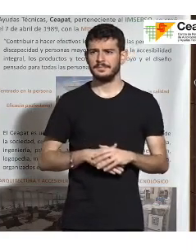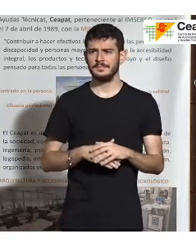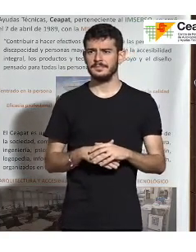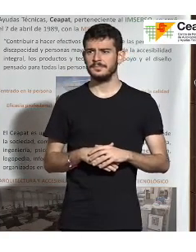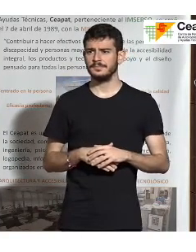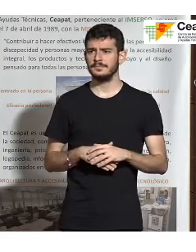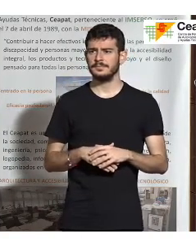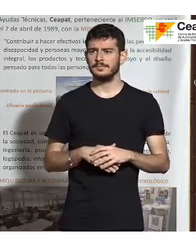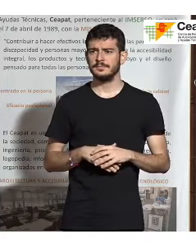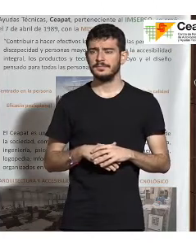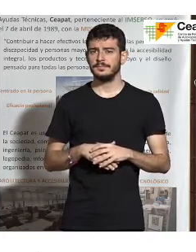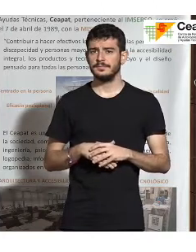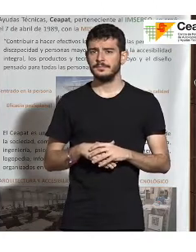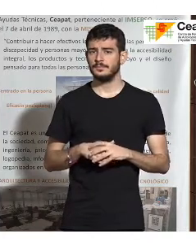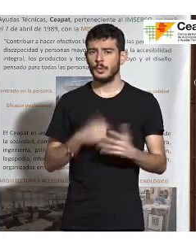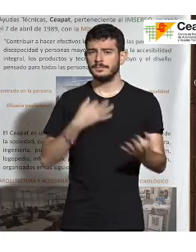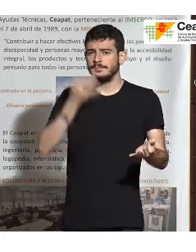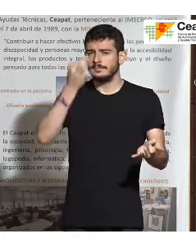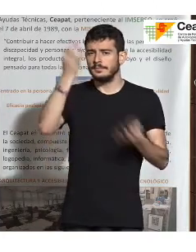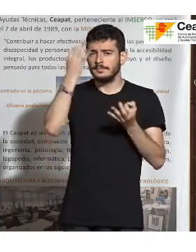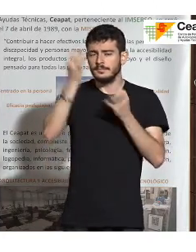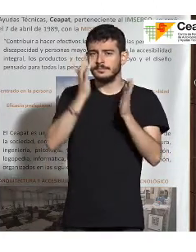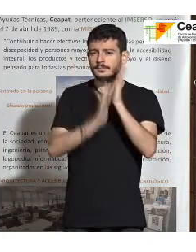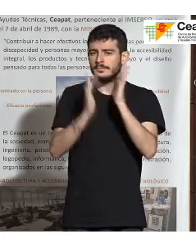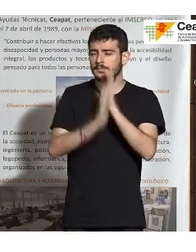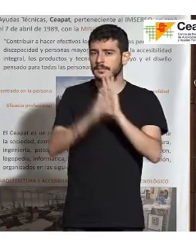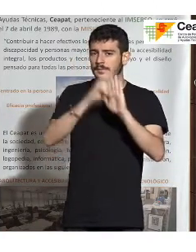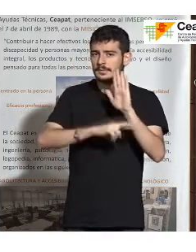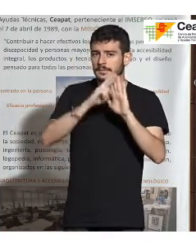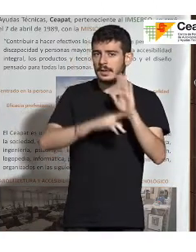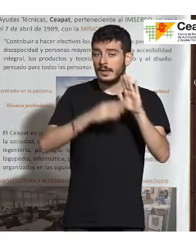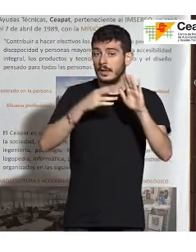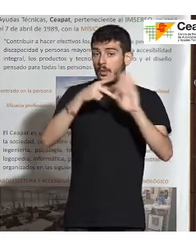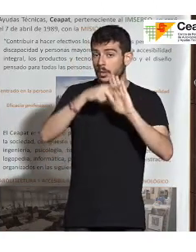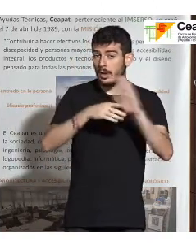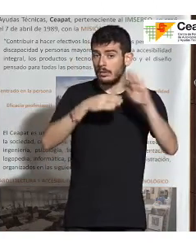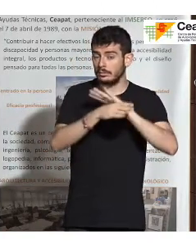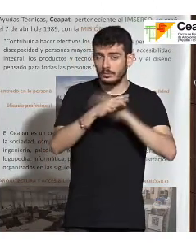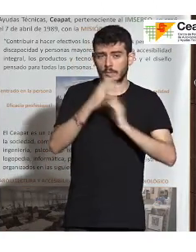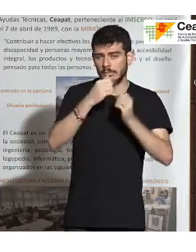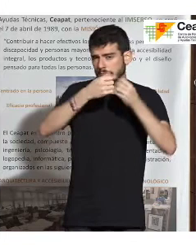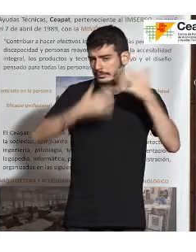Yo no voy a contar en detalle los requisitos de accesibilidad de la norma, porque son muchos y en el poco tiempo que tenemos.